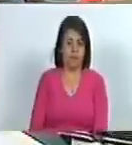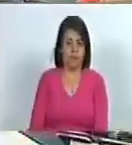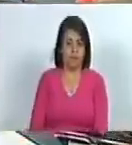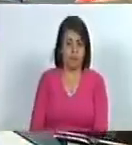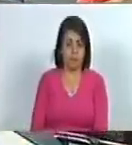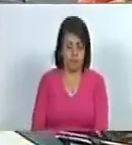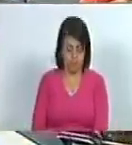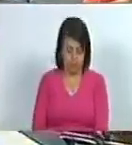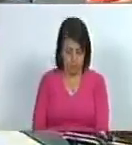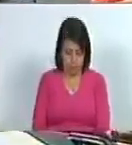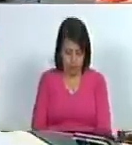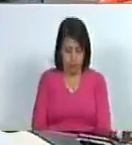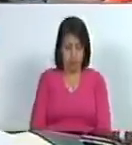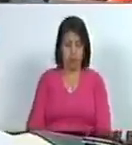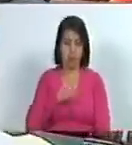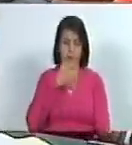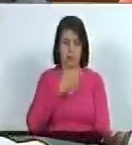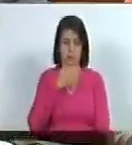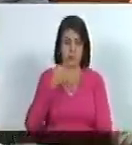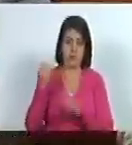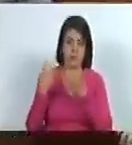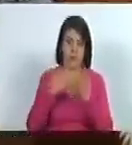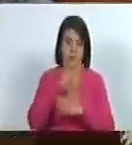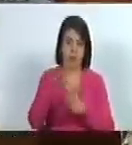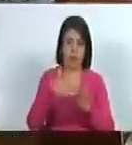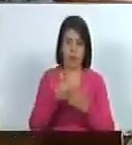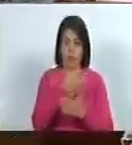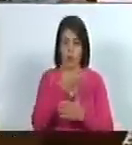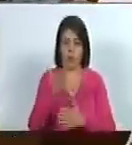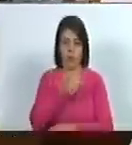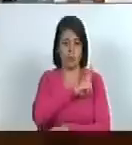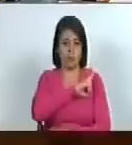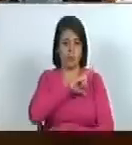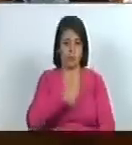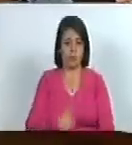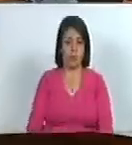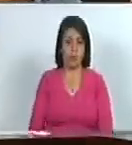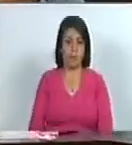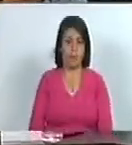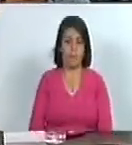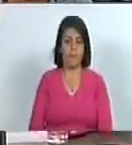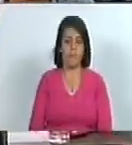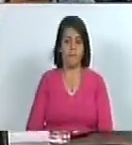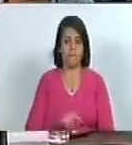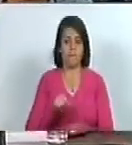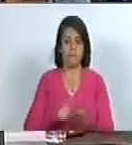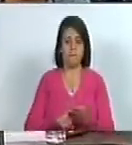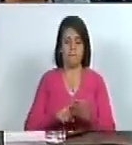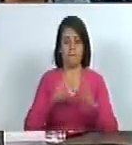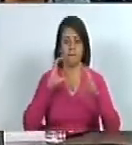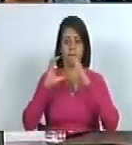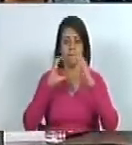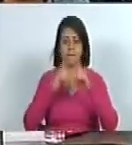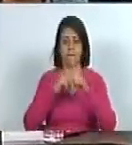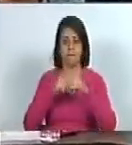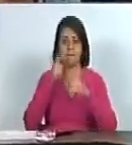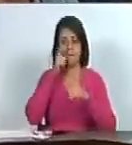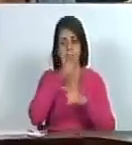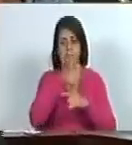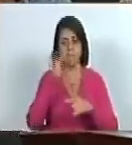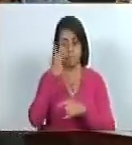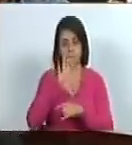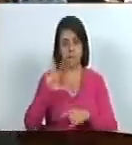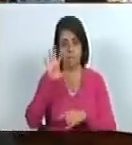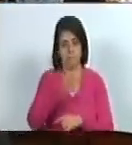muy buenas tardes bendiciones de Dios para todos directiva plenaria medios de comunicación pueblo de